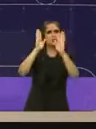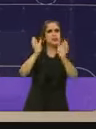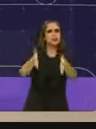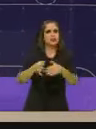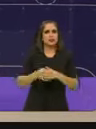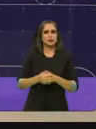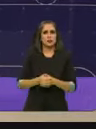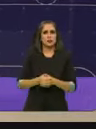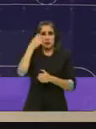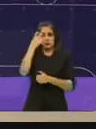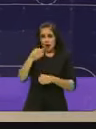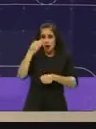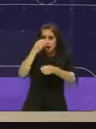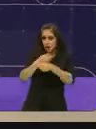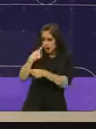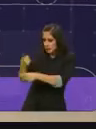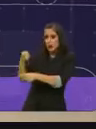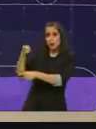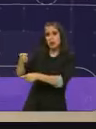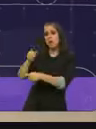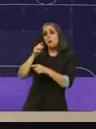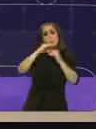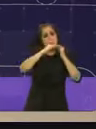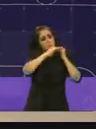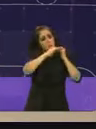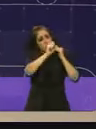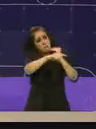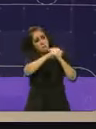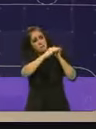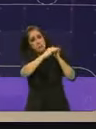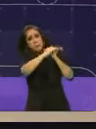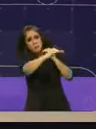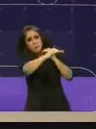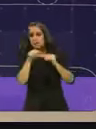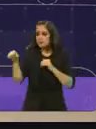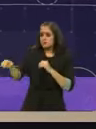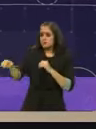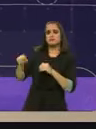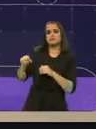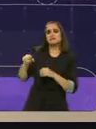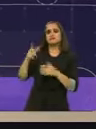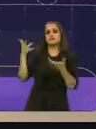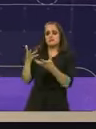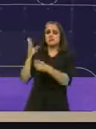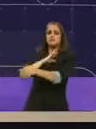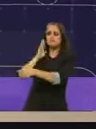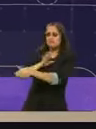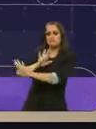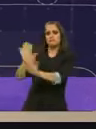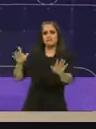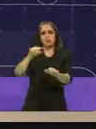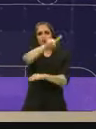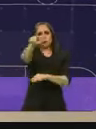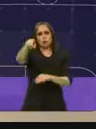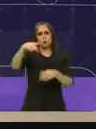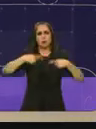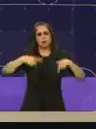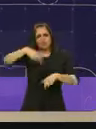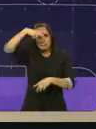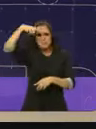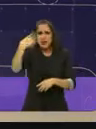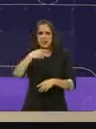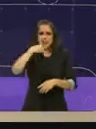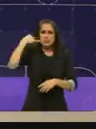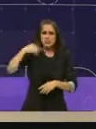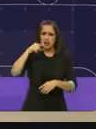el apocalipsis. Vamos a hablar en serio. Creo que esta ciudad, las chilangas y chilangos se lo merecen. La